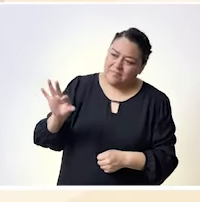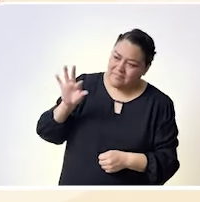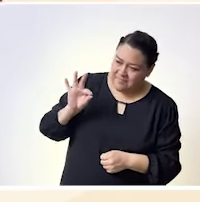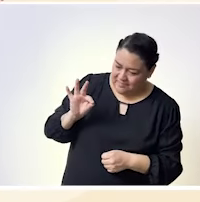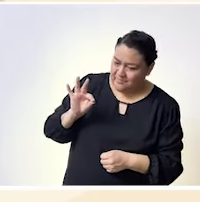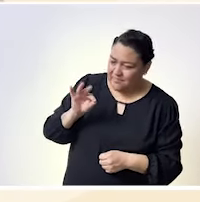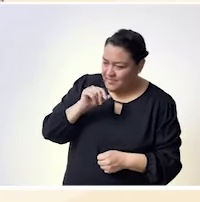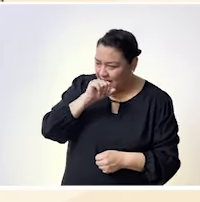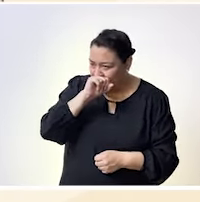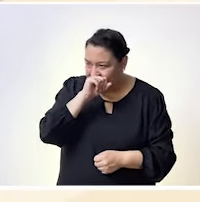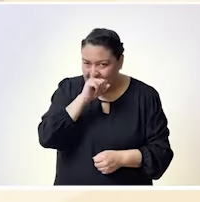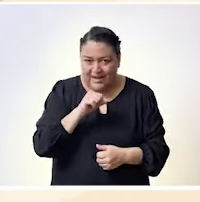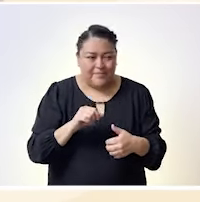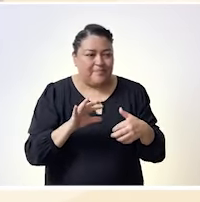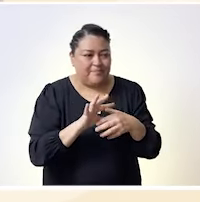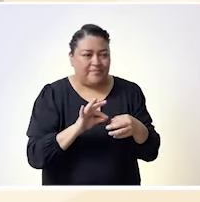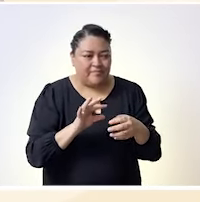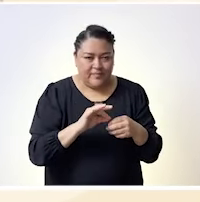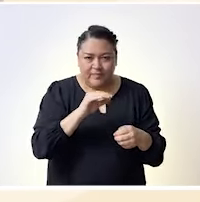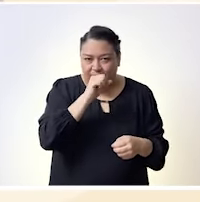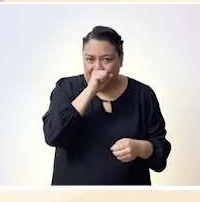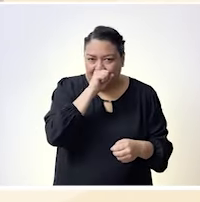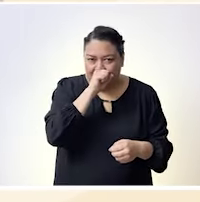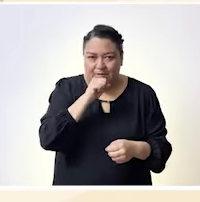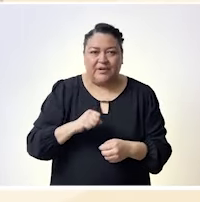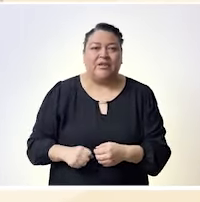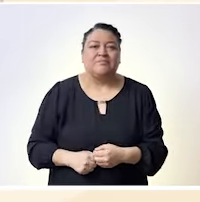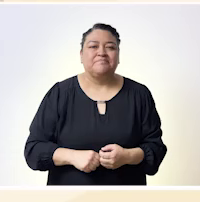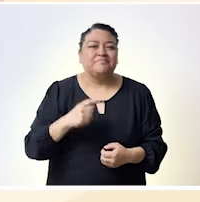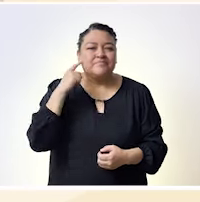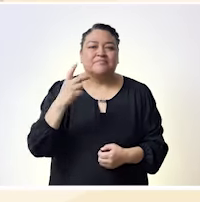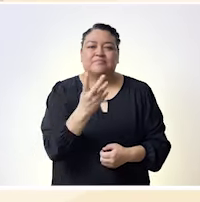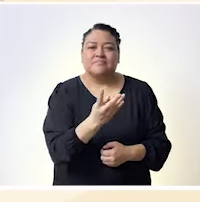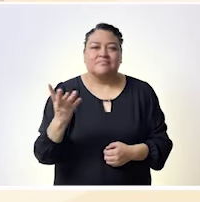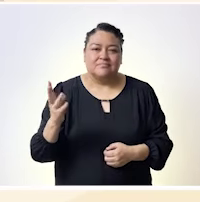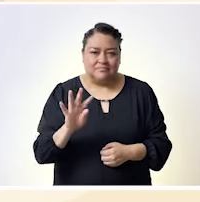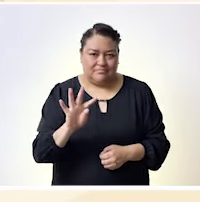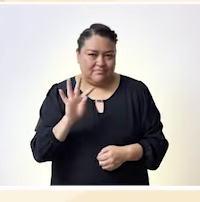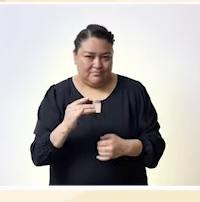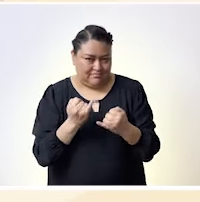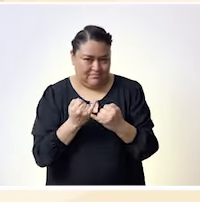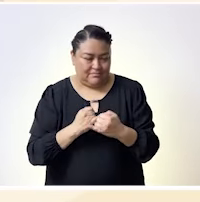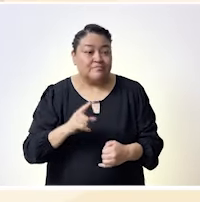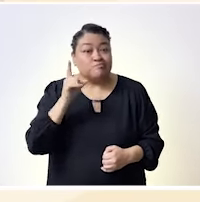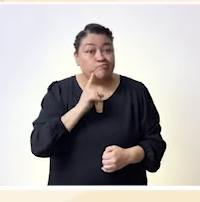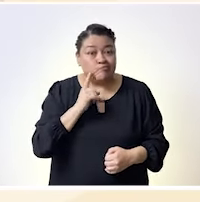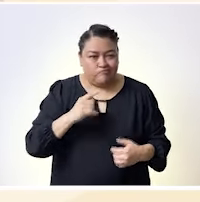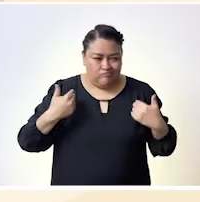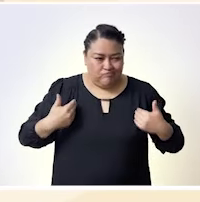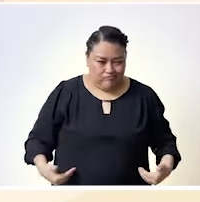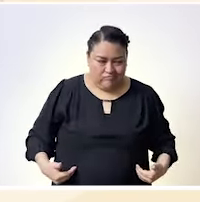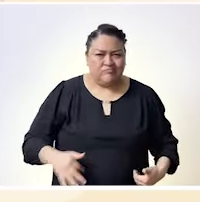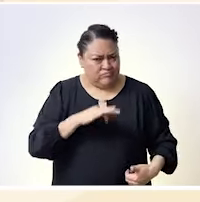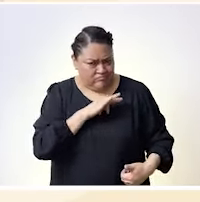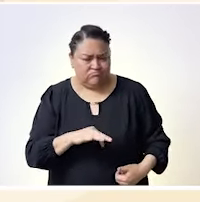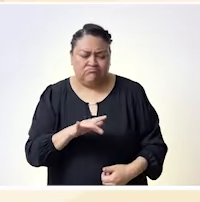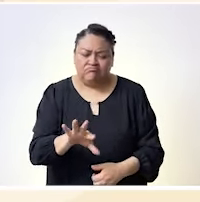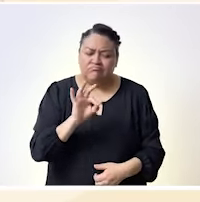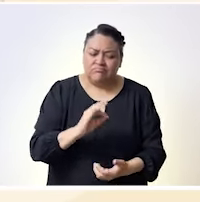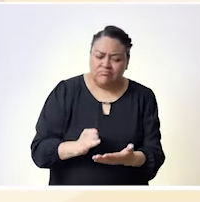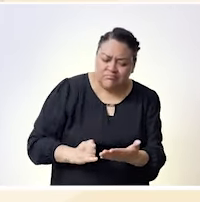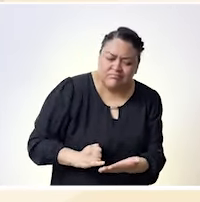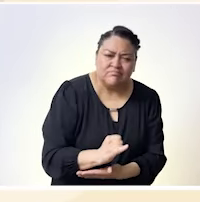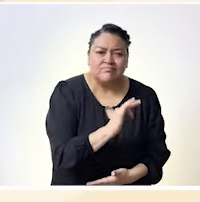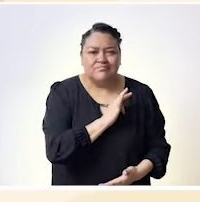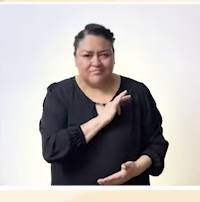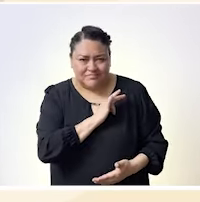esta intervención de Claudia cerramos este primer bloque del conversatorio y damos paso a la segunda pregunta de igual forma como